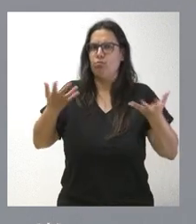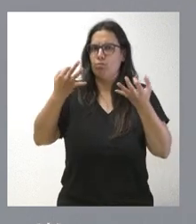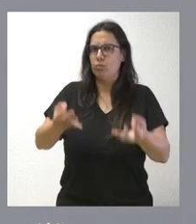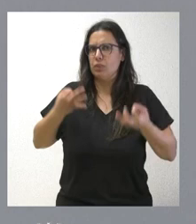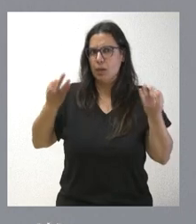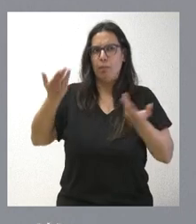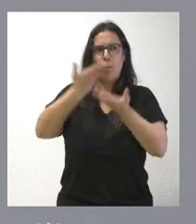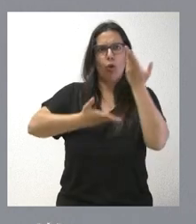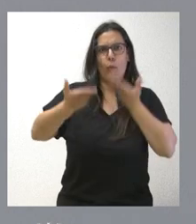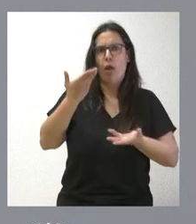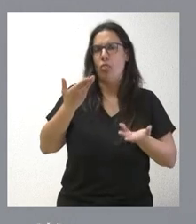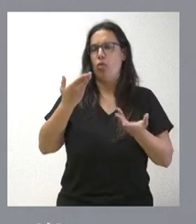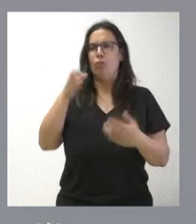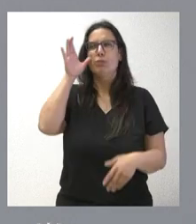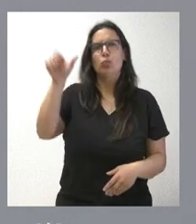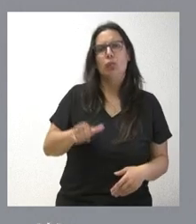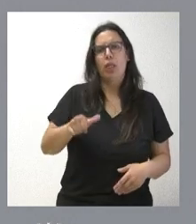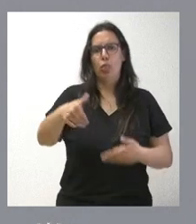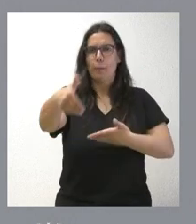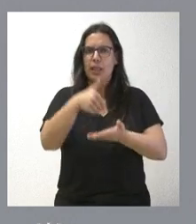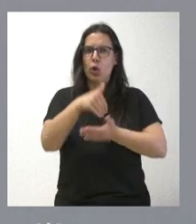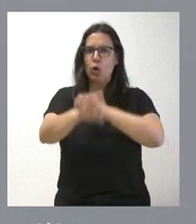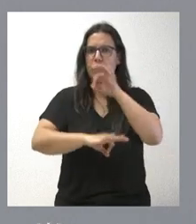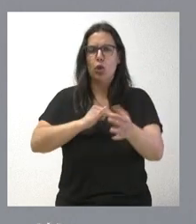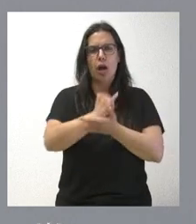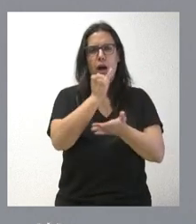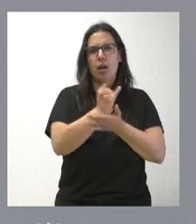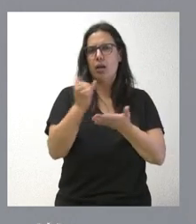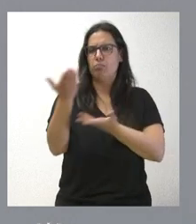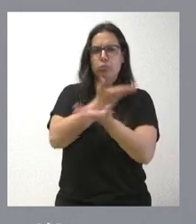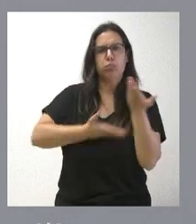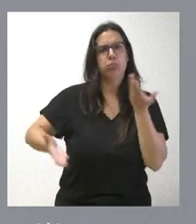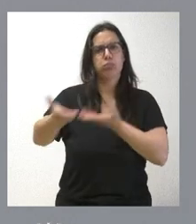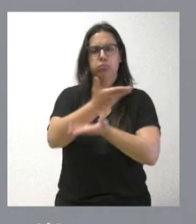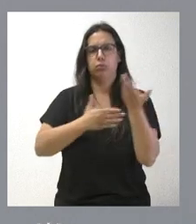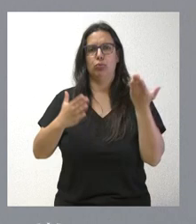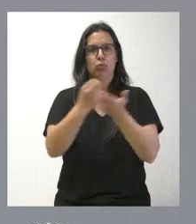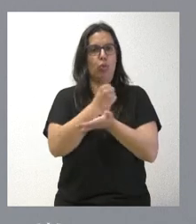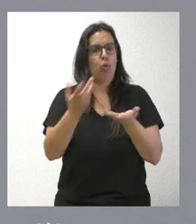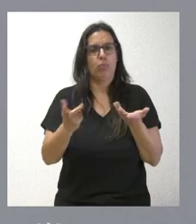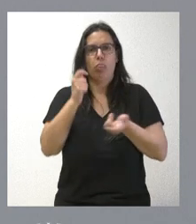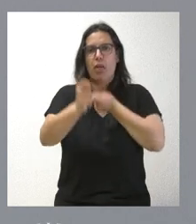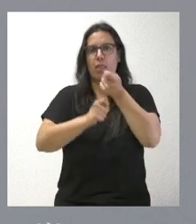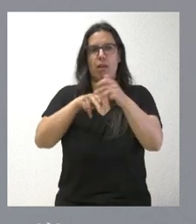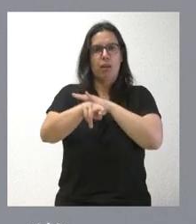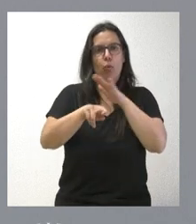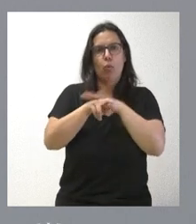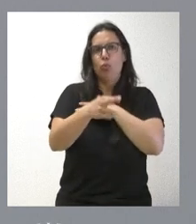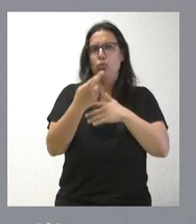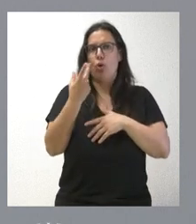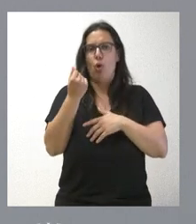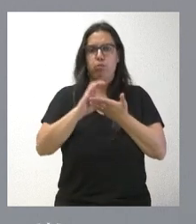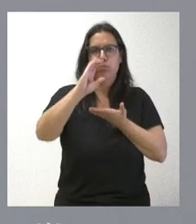resto de Administraciones, escuchando muy bien las peticiones que nos hagan las organizaciones de productores agrarios y aportando los recursos y cantidades